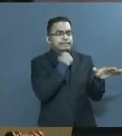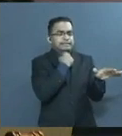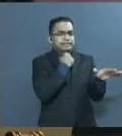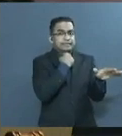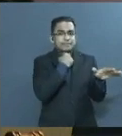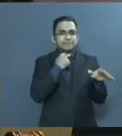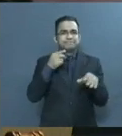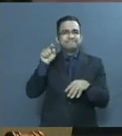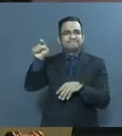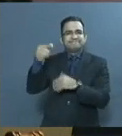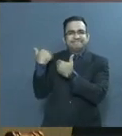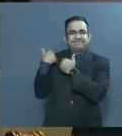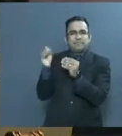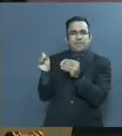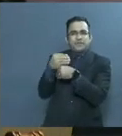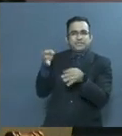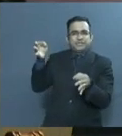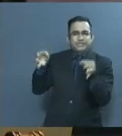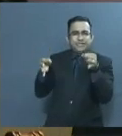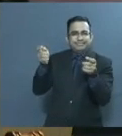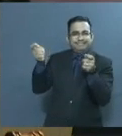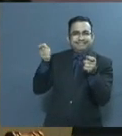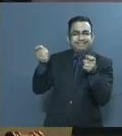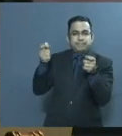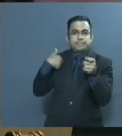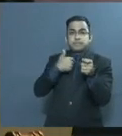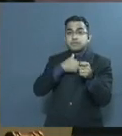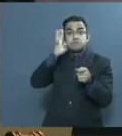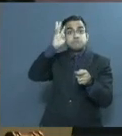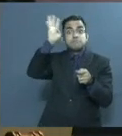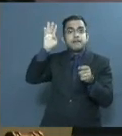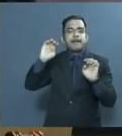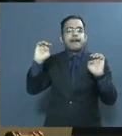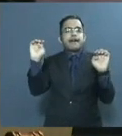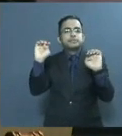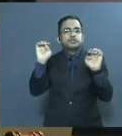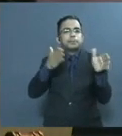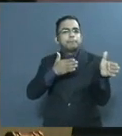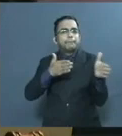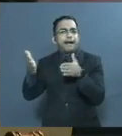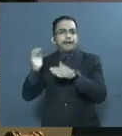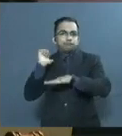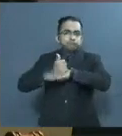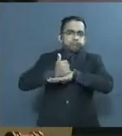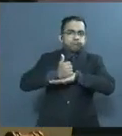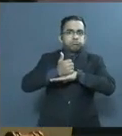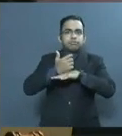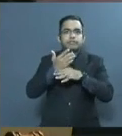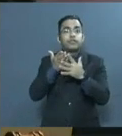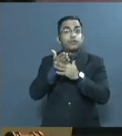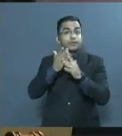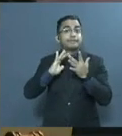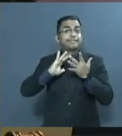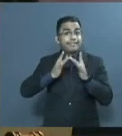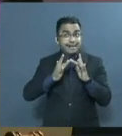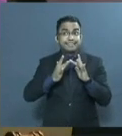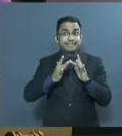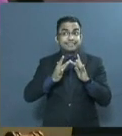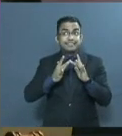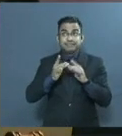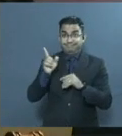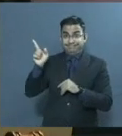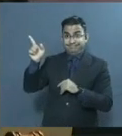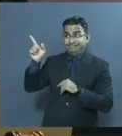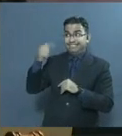Administración de Justicia, pusimos en marcha un sistema de emergencia basado en soportes digitales que